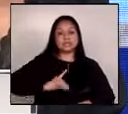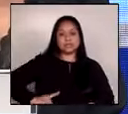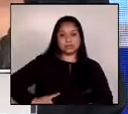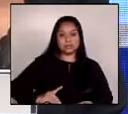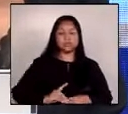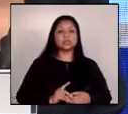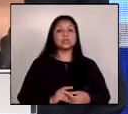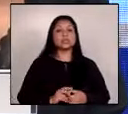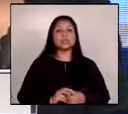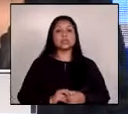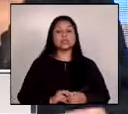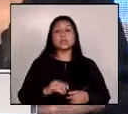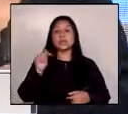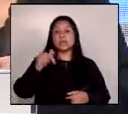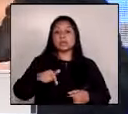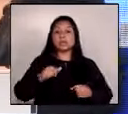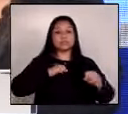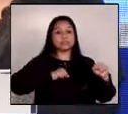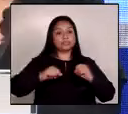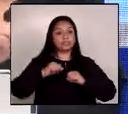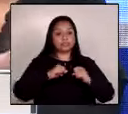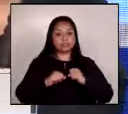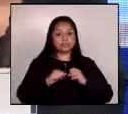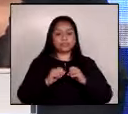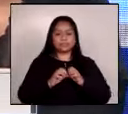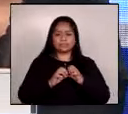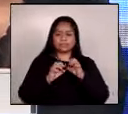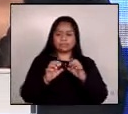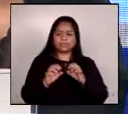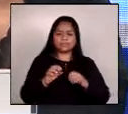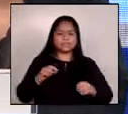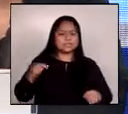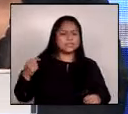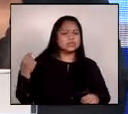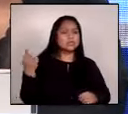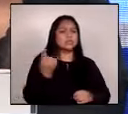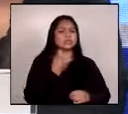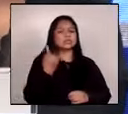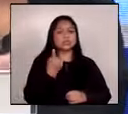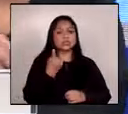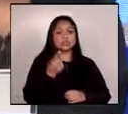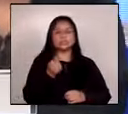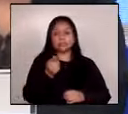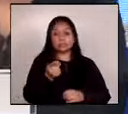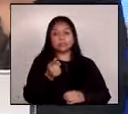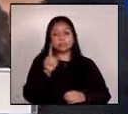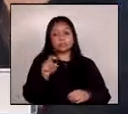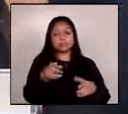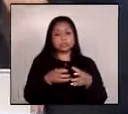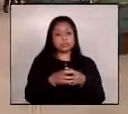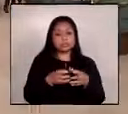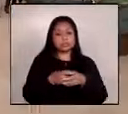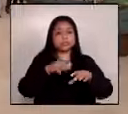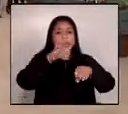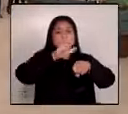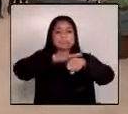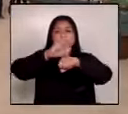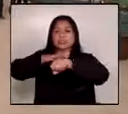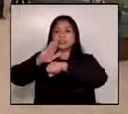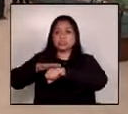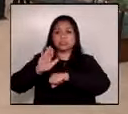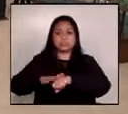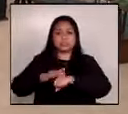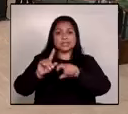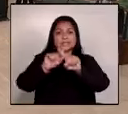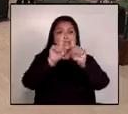Este esfuerzo es de todos y todas y es por ello que la Comisión hace un llamado a los